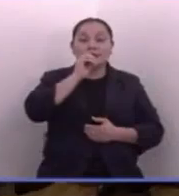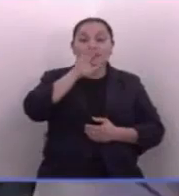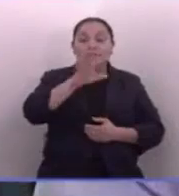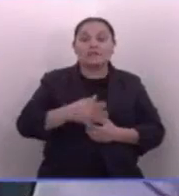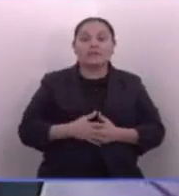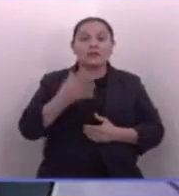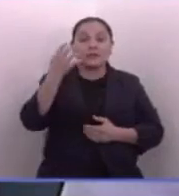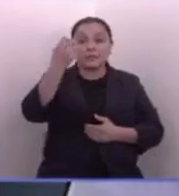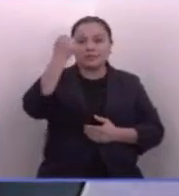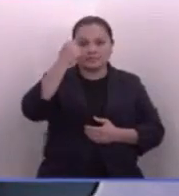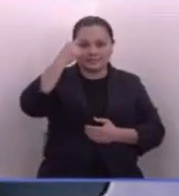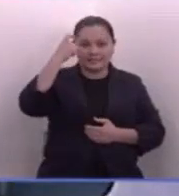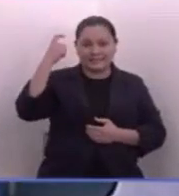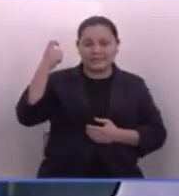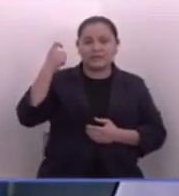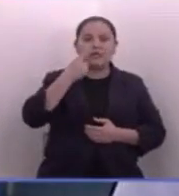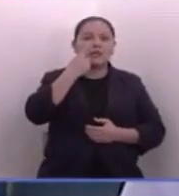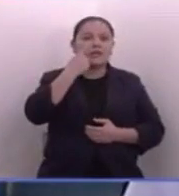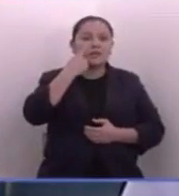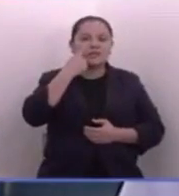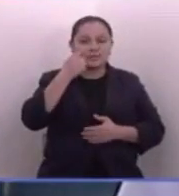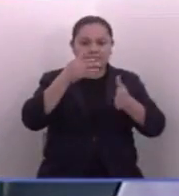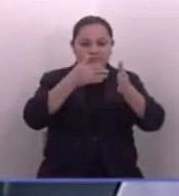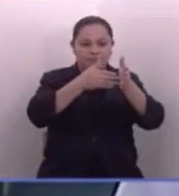Es importante recordar de dónde venimos.